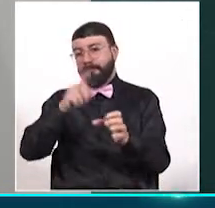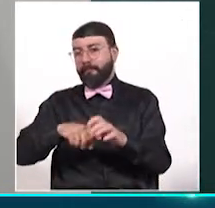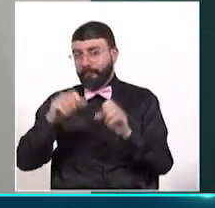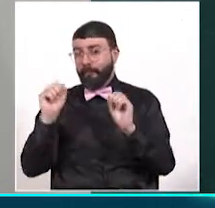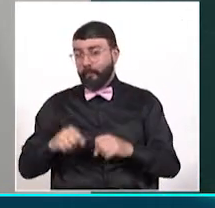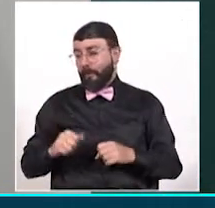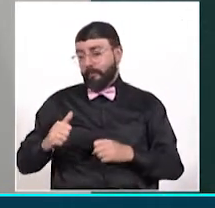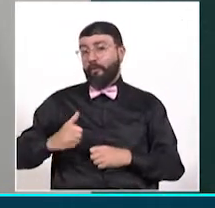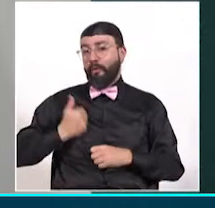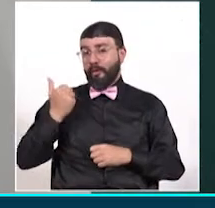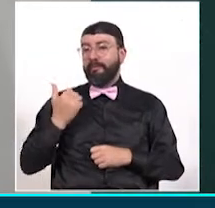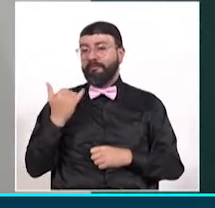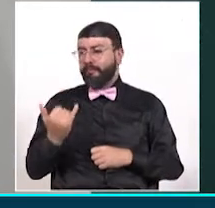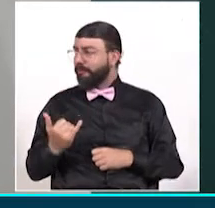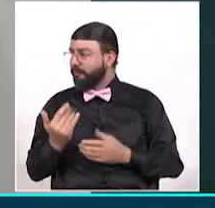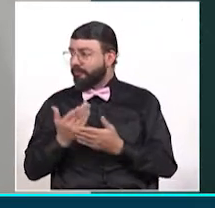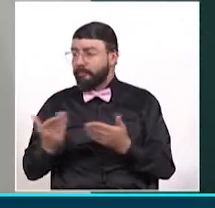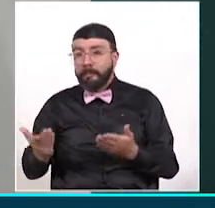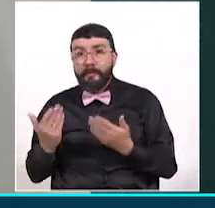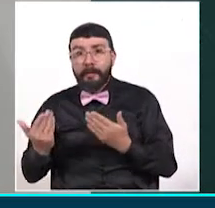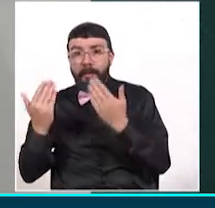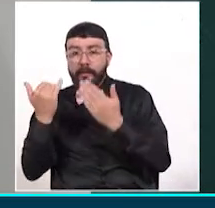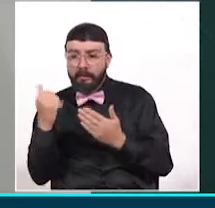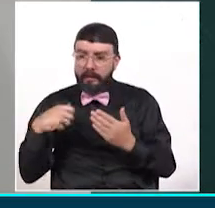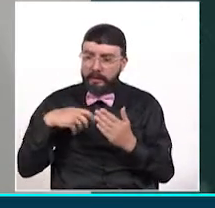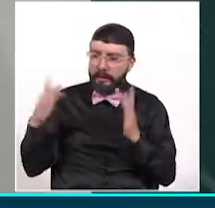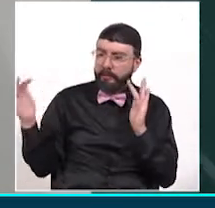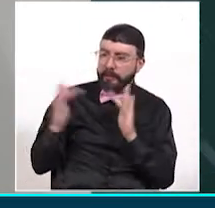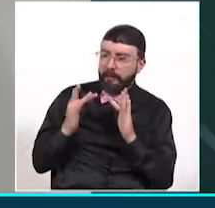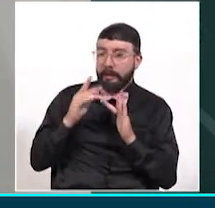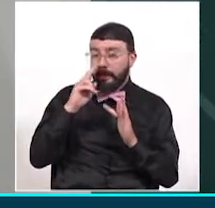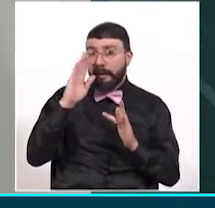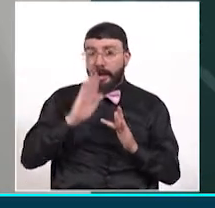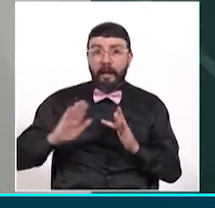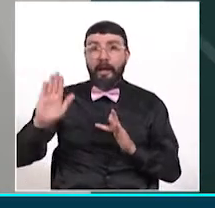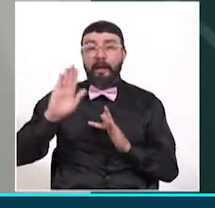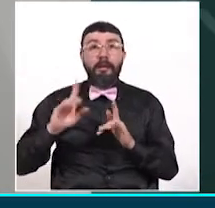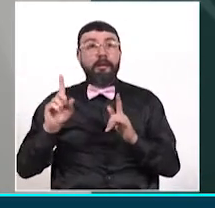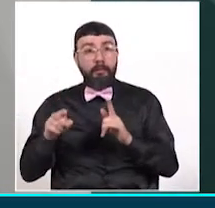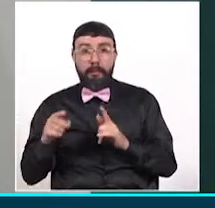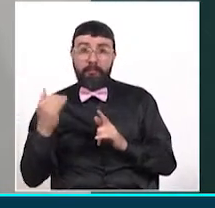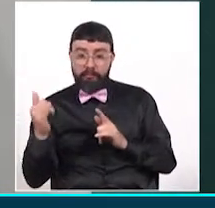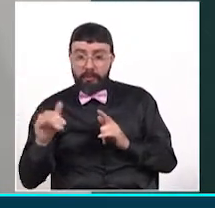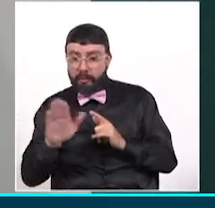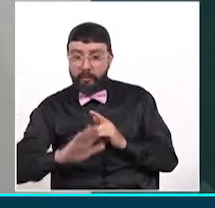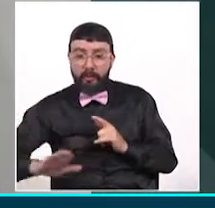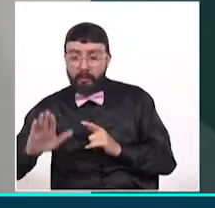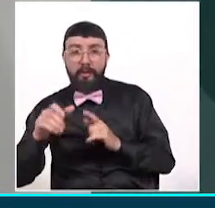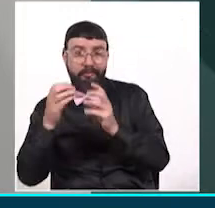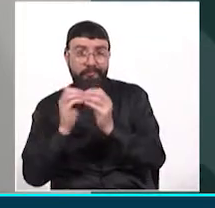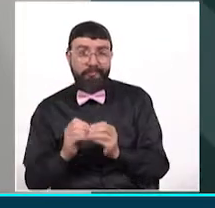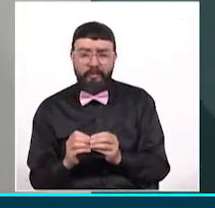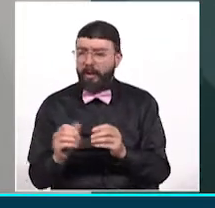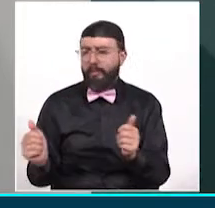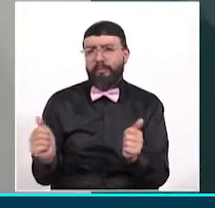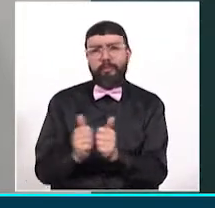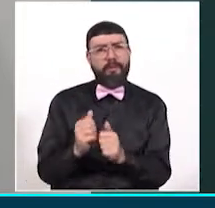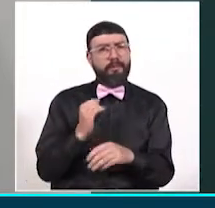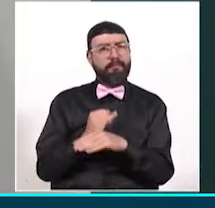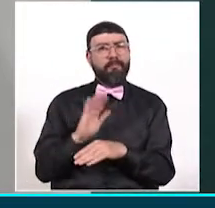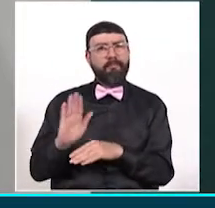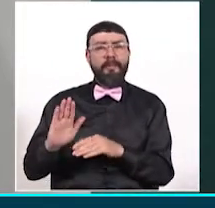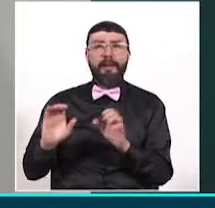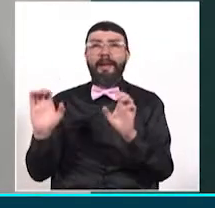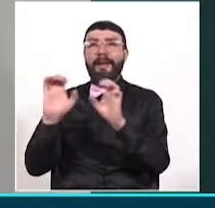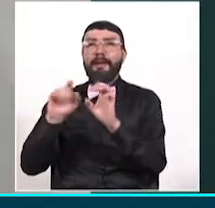aprovechar todas las bondades que estos componentes a nivel nacional y a nivel local vienen generando. Por supuesto, todo el acompañamiento institucional de la Cámara de